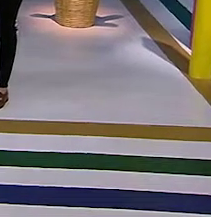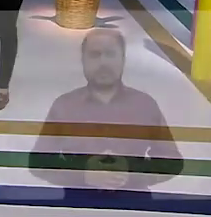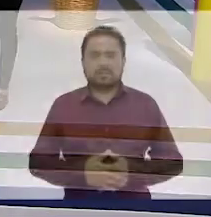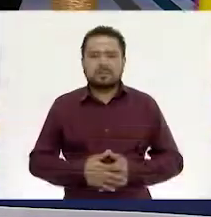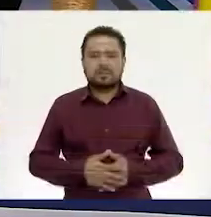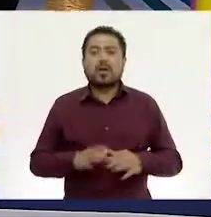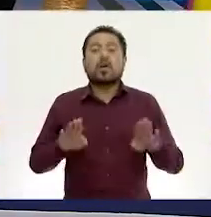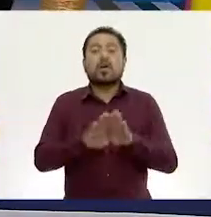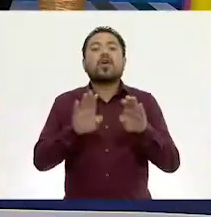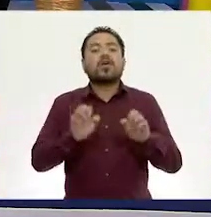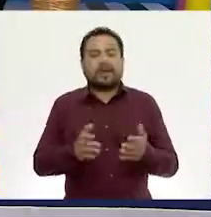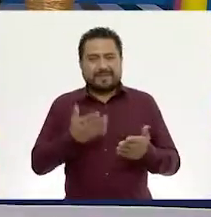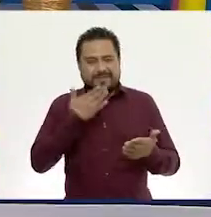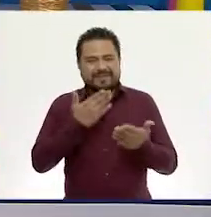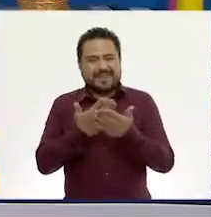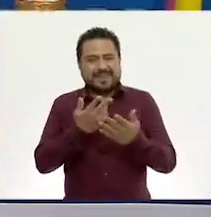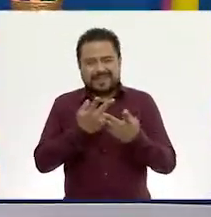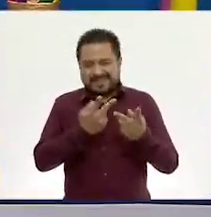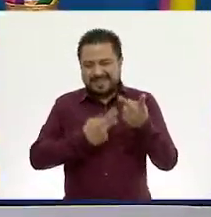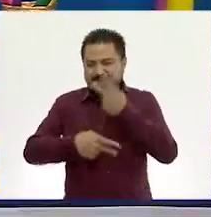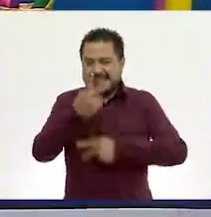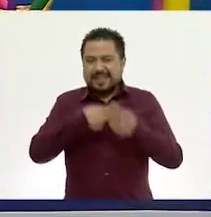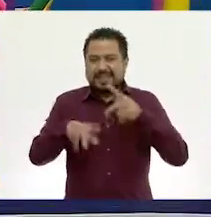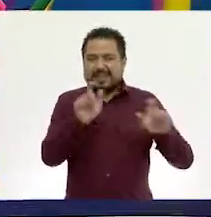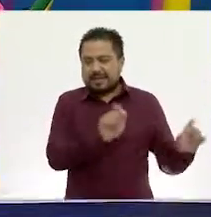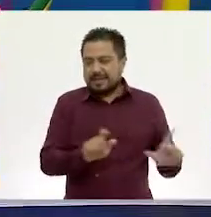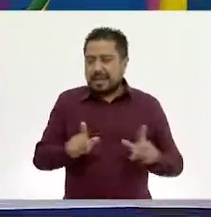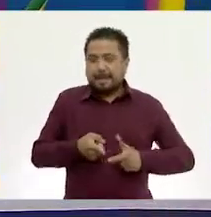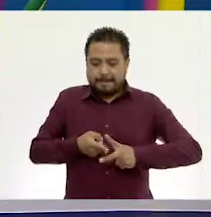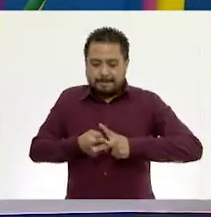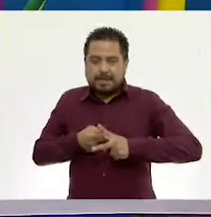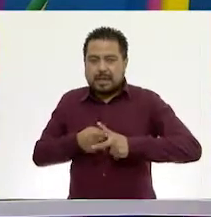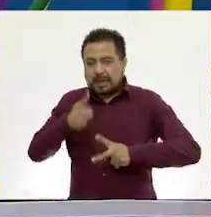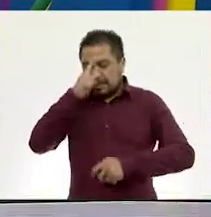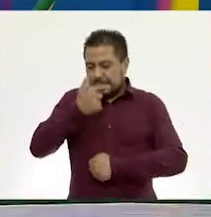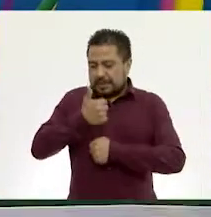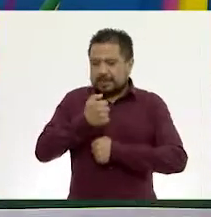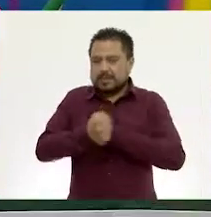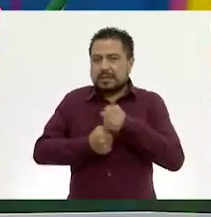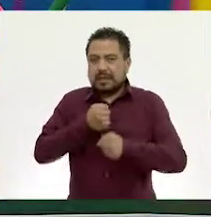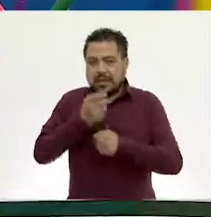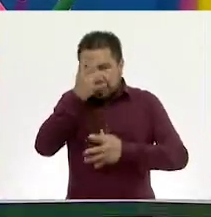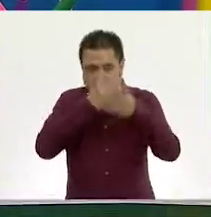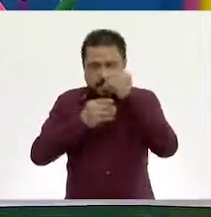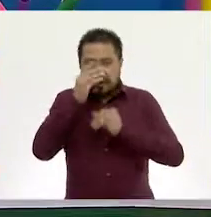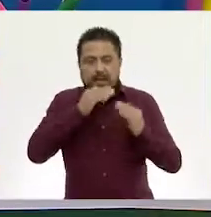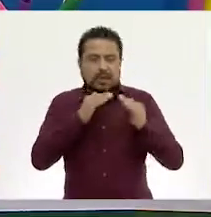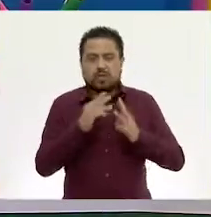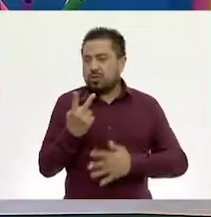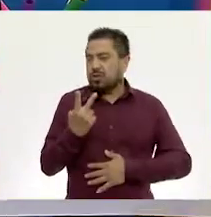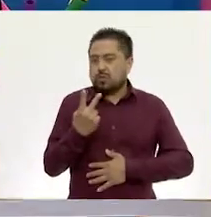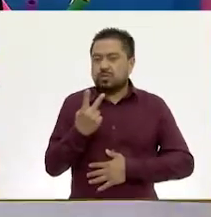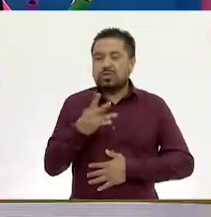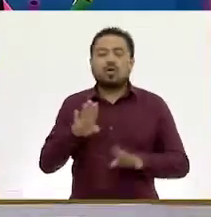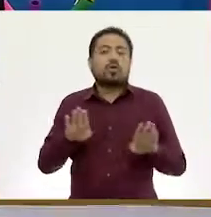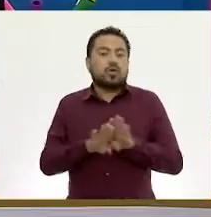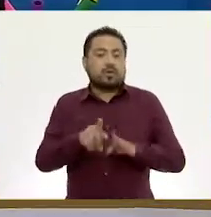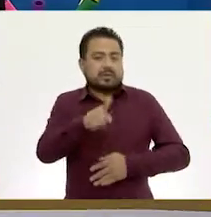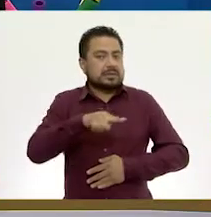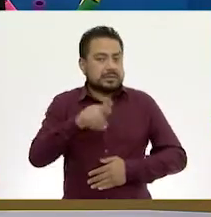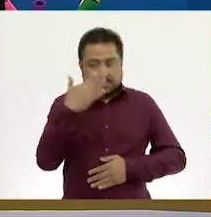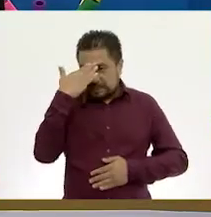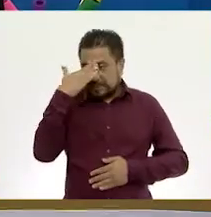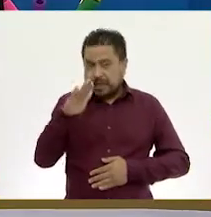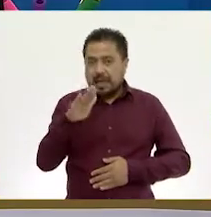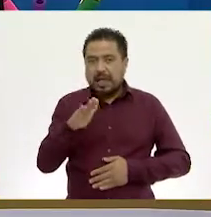¿Cómo están? Bienvenidos y bienvenidas a su sesión de matemáticas para sexto grado en Aprende en Casa 2. Y como ustedes ya